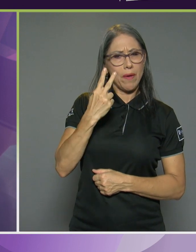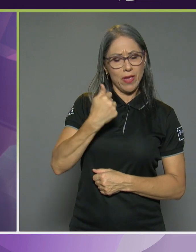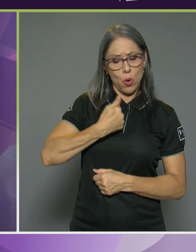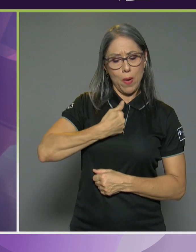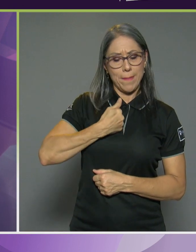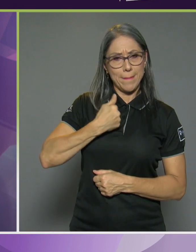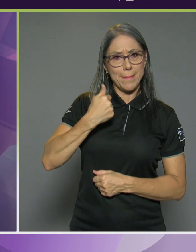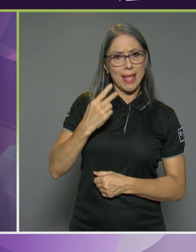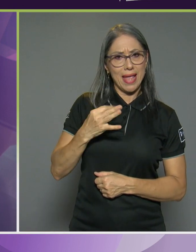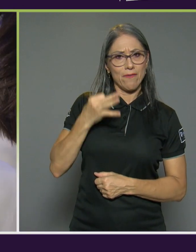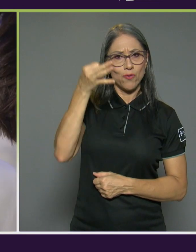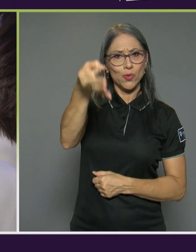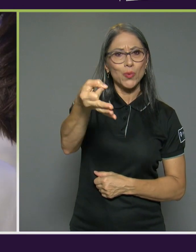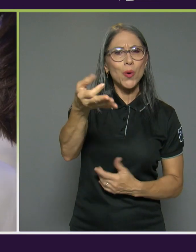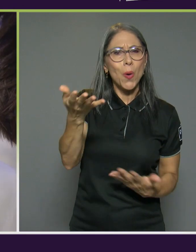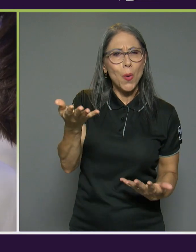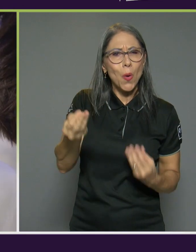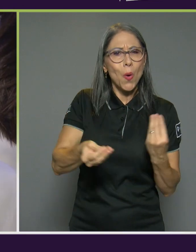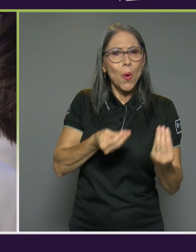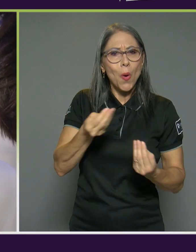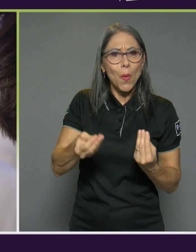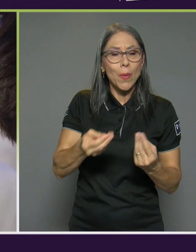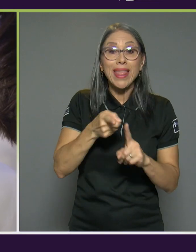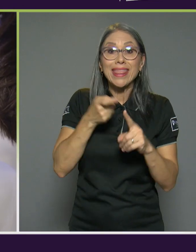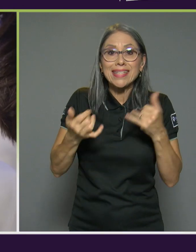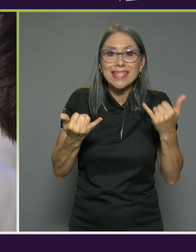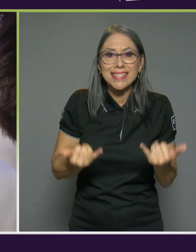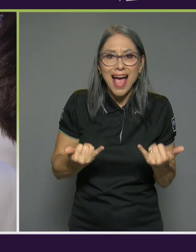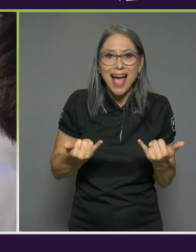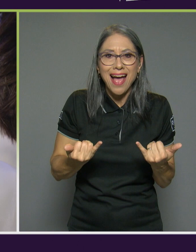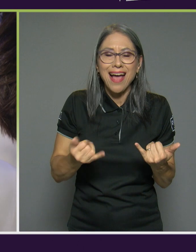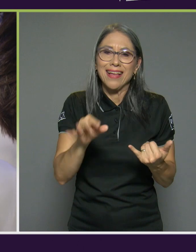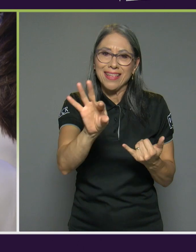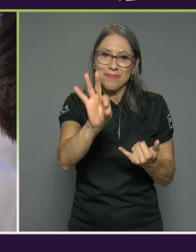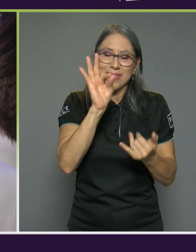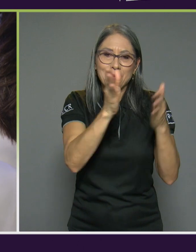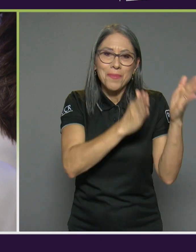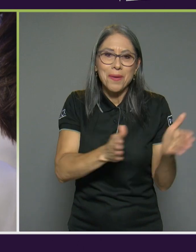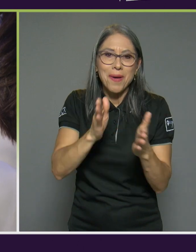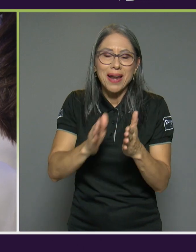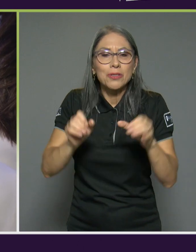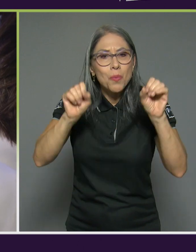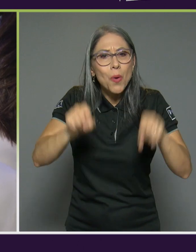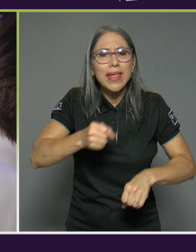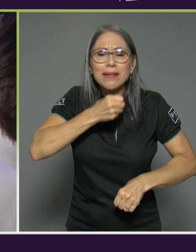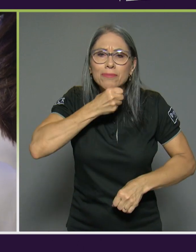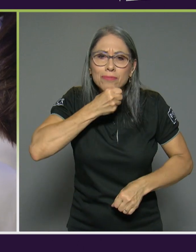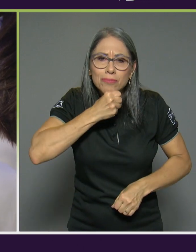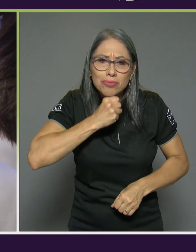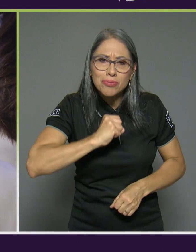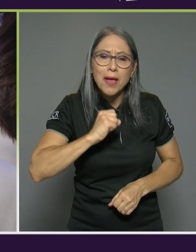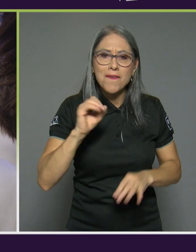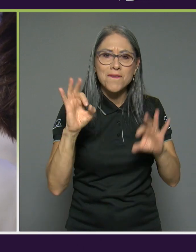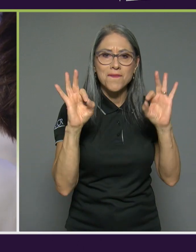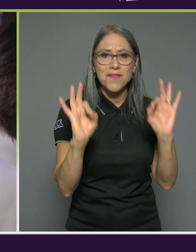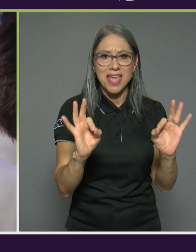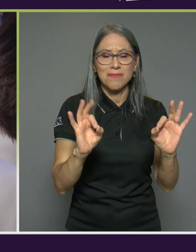el futuro pero precisamente para invitarlos a desde ya a prepararnos para poder envejecer bien para poder